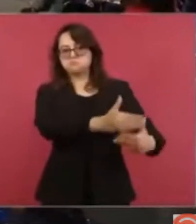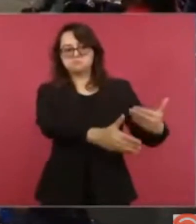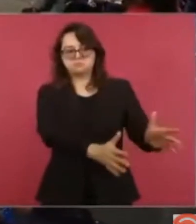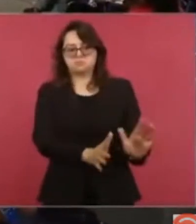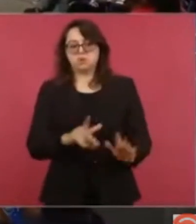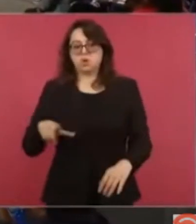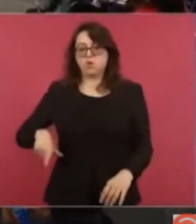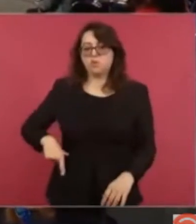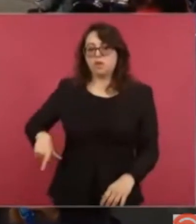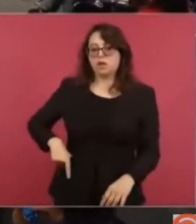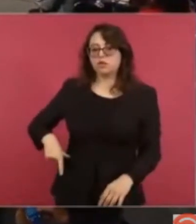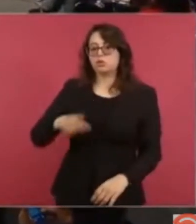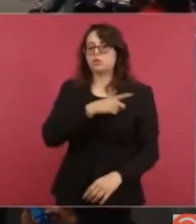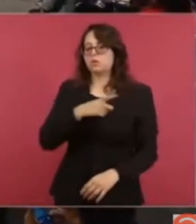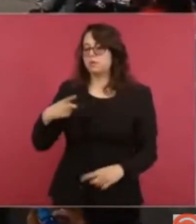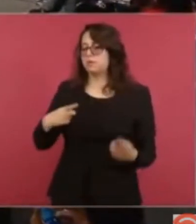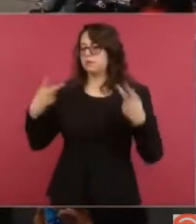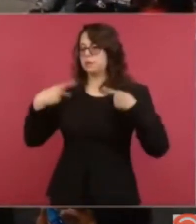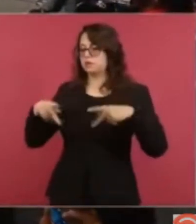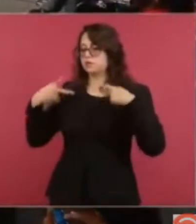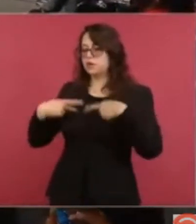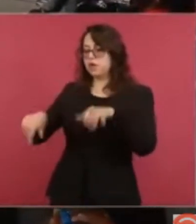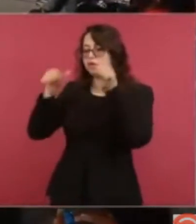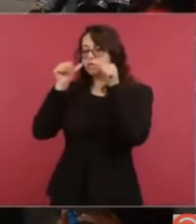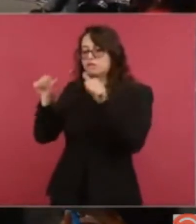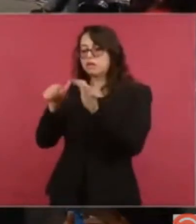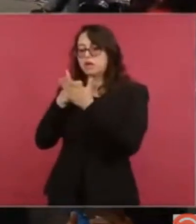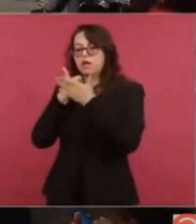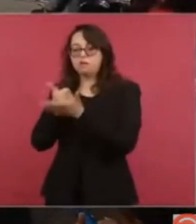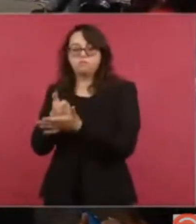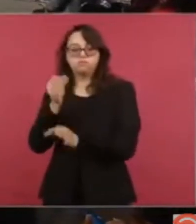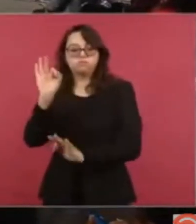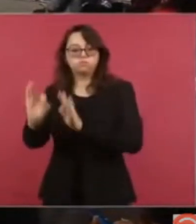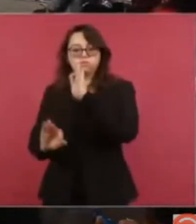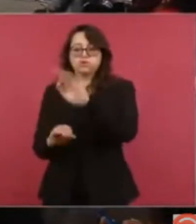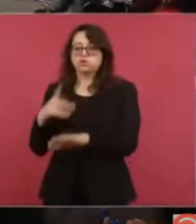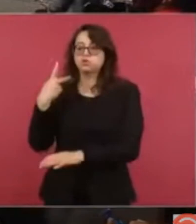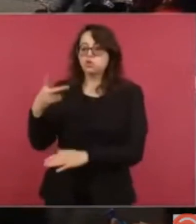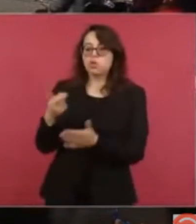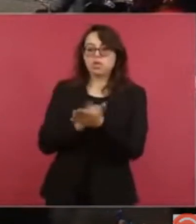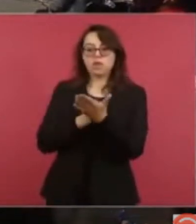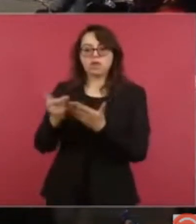nosotros tenemos que atender a la gente. La salud es un derecho.